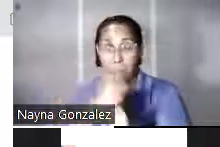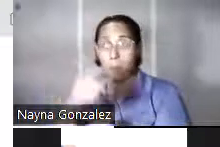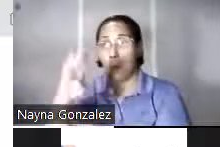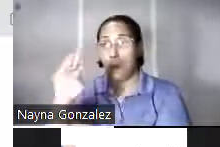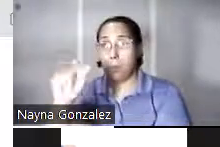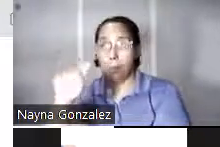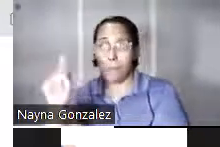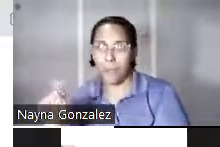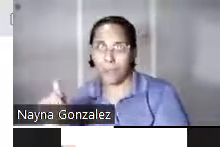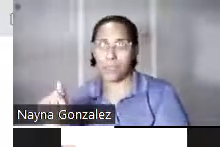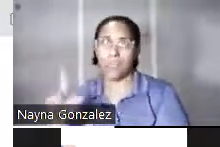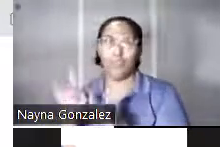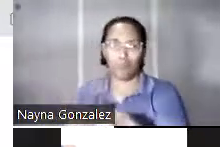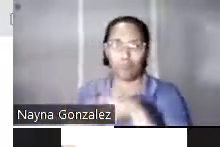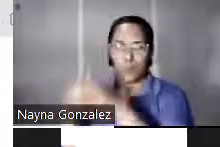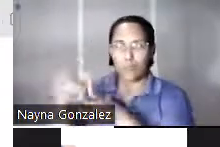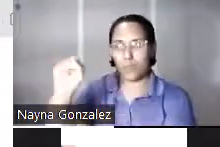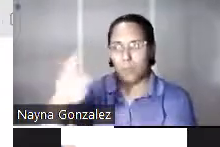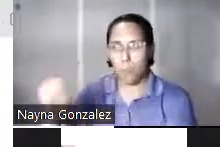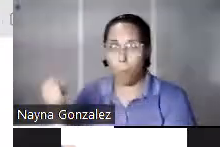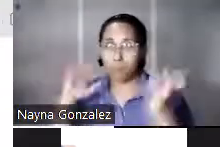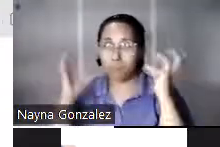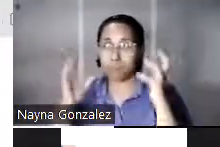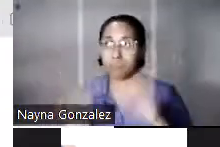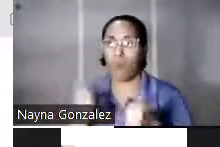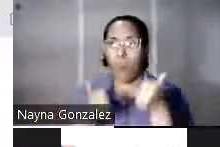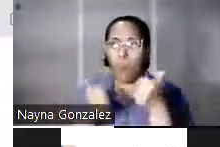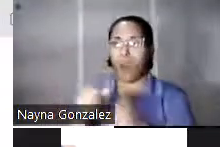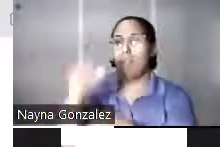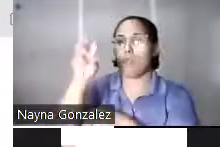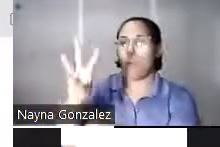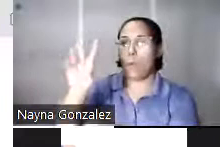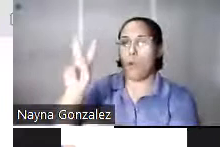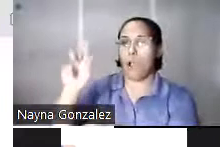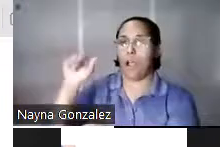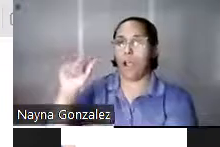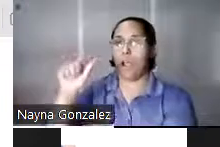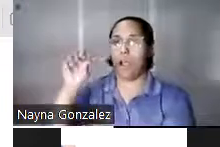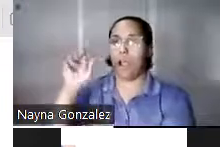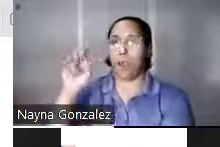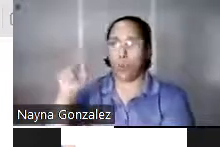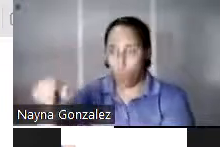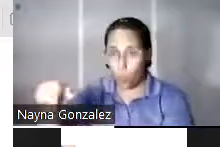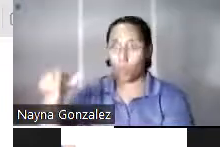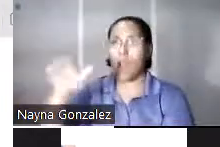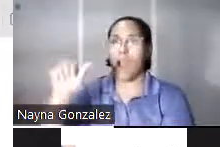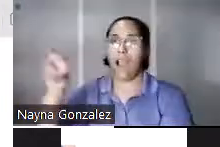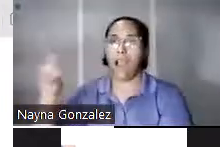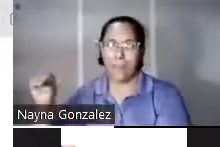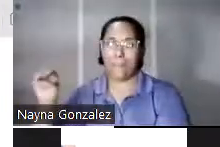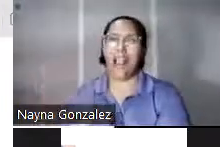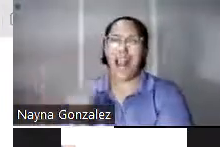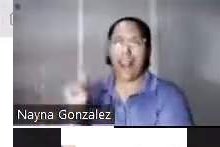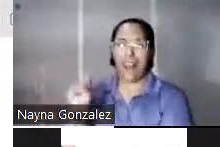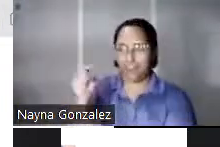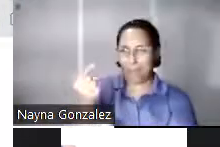se inauguró en San Juan la emisora WKQ AM. La primera transmisión que se originó en